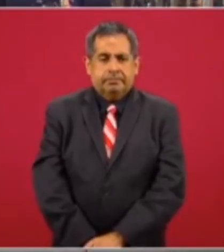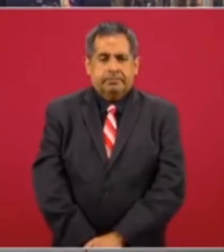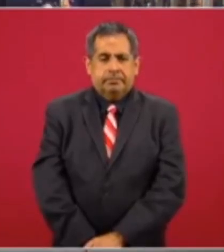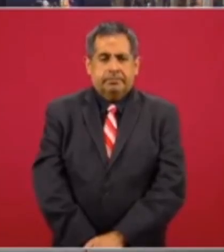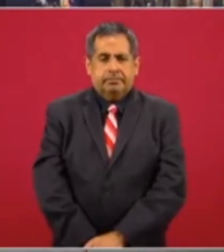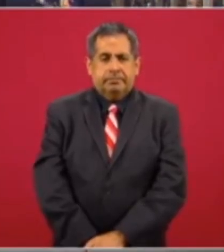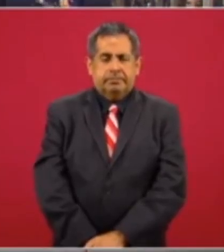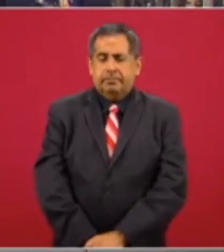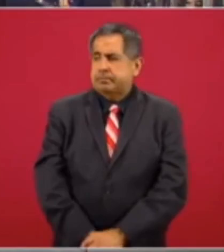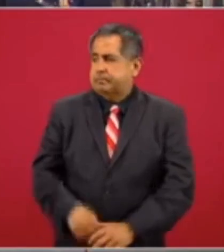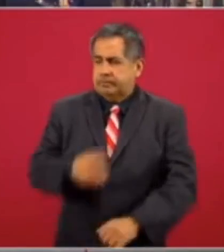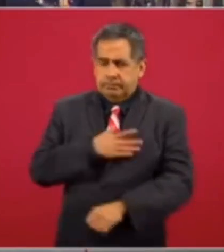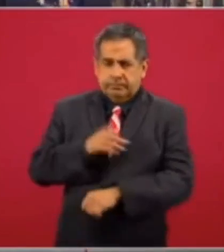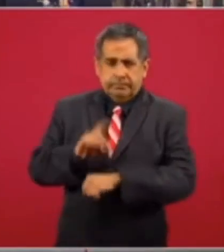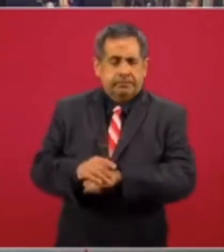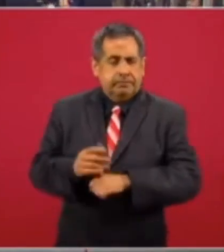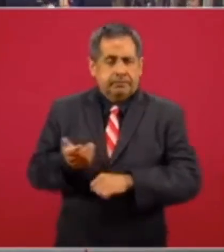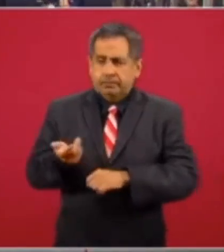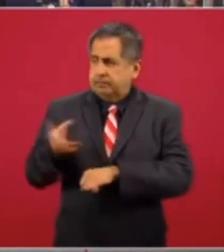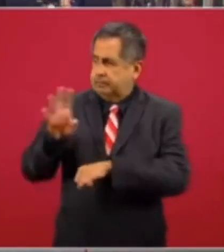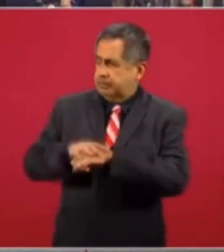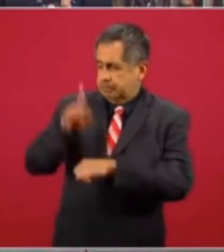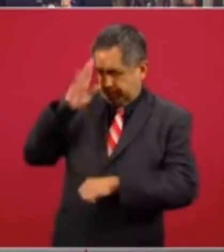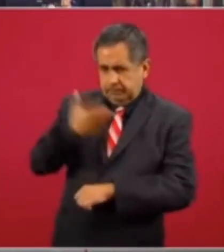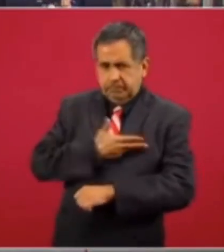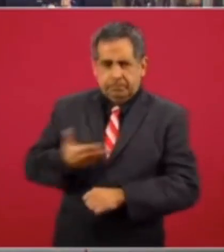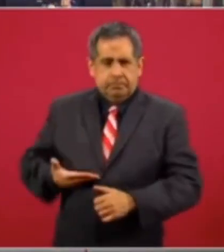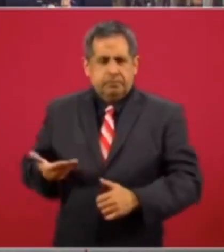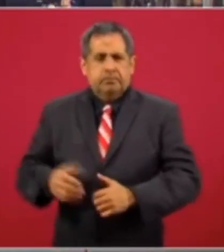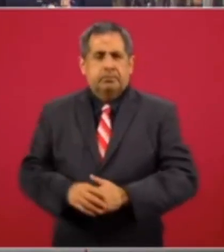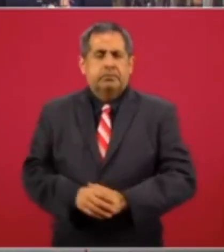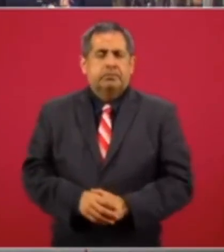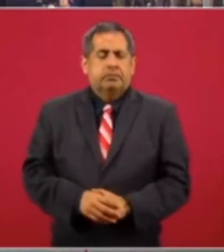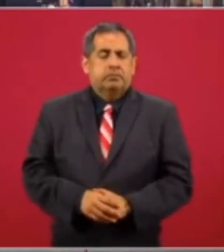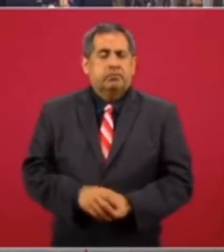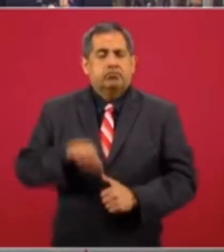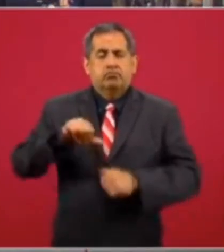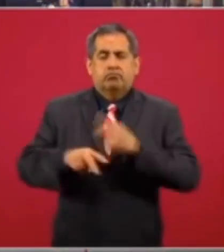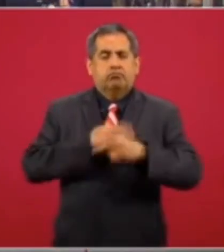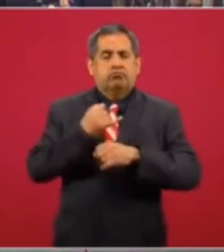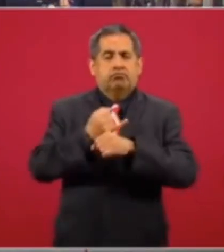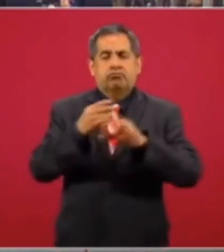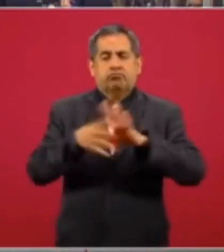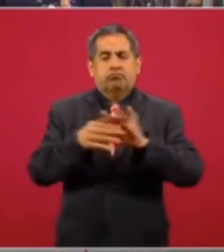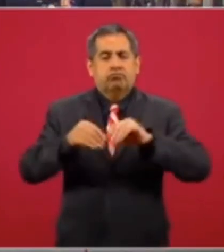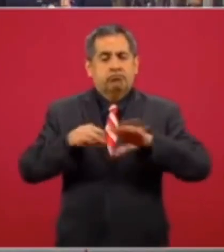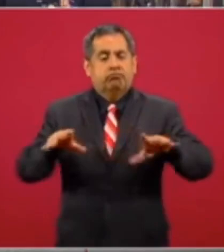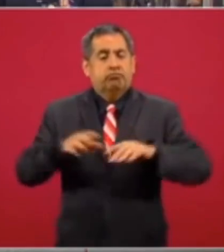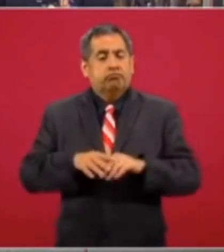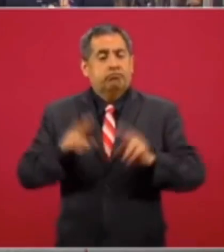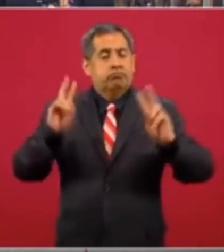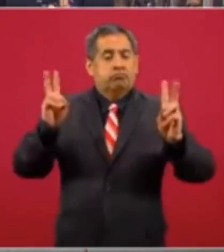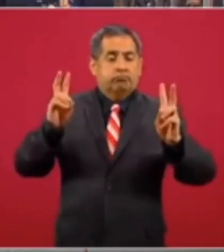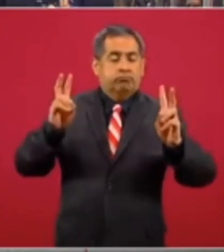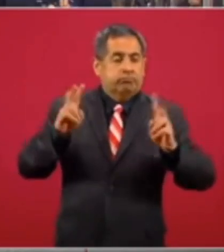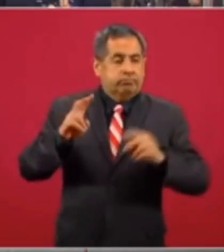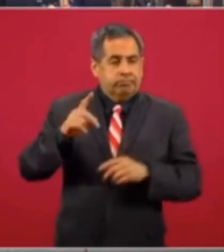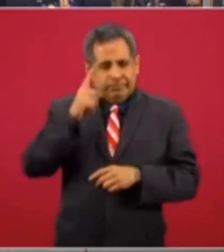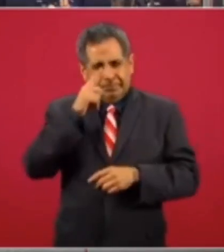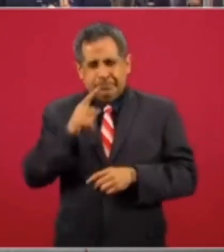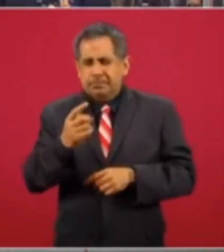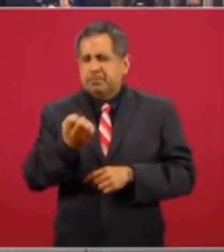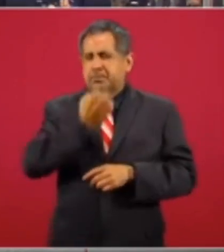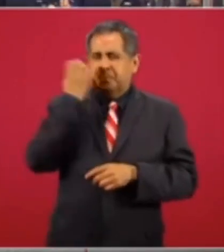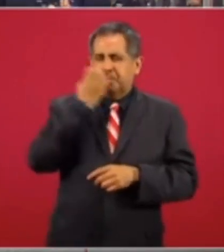buenos días con su permiso señor presidente voy a informar sobre el programa para bebederos escolares